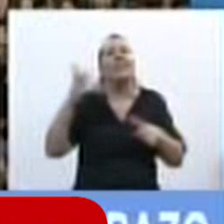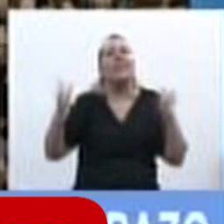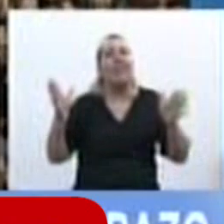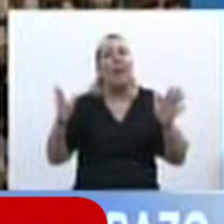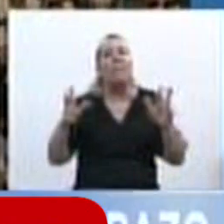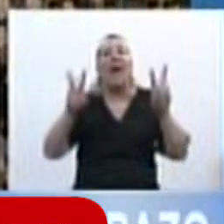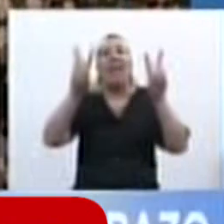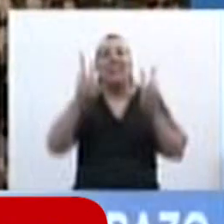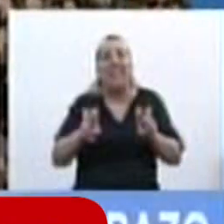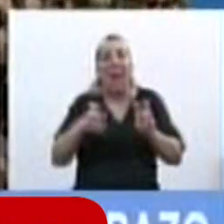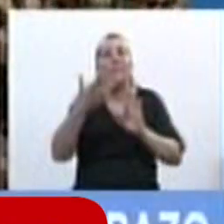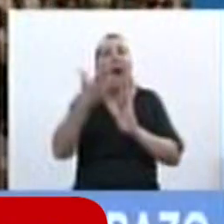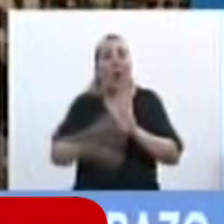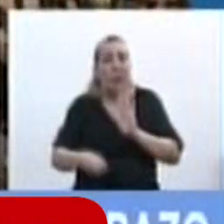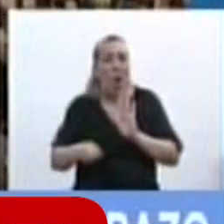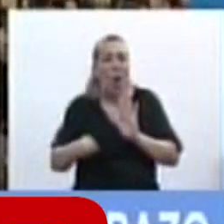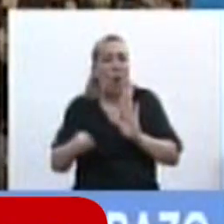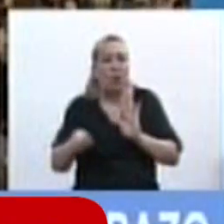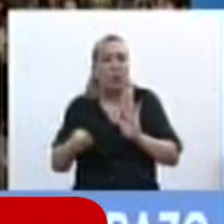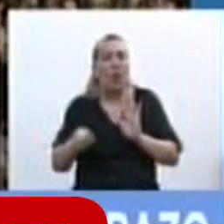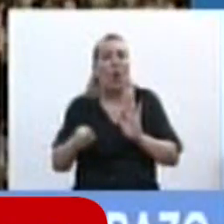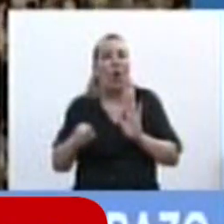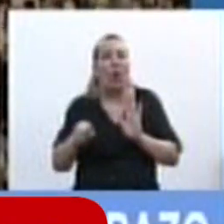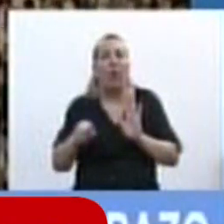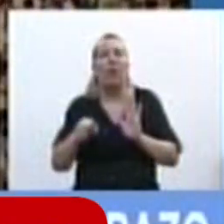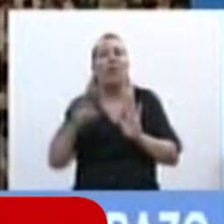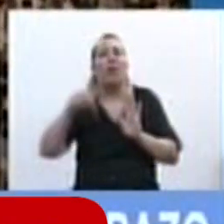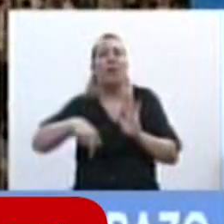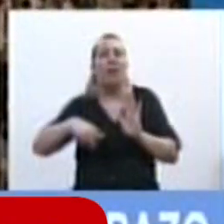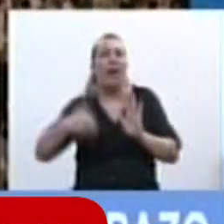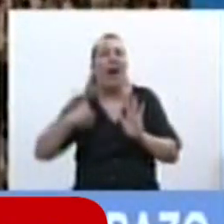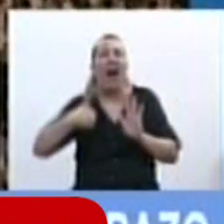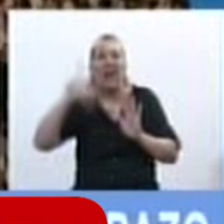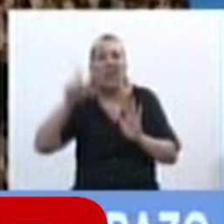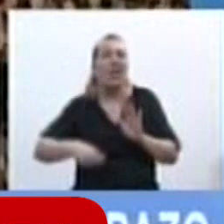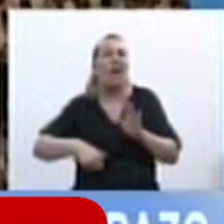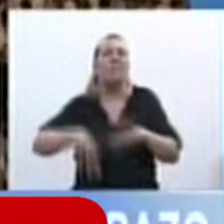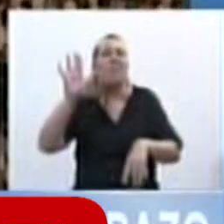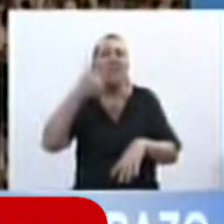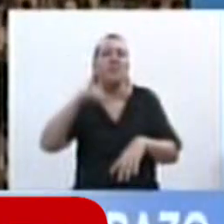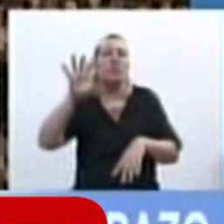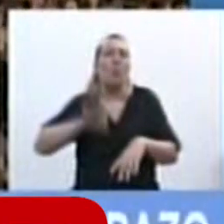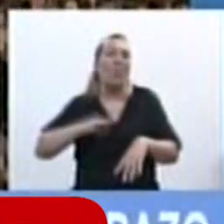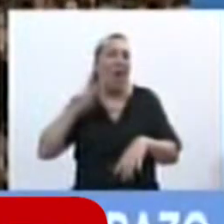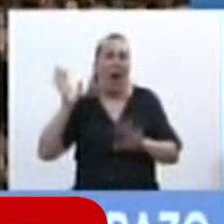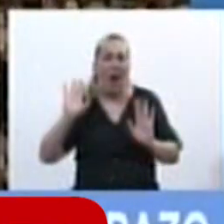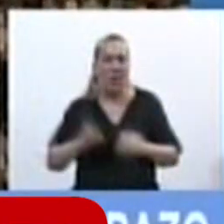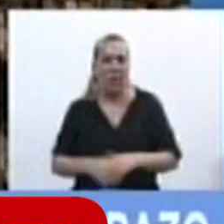tema del aborto es un tema que en la Argentina tiene más de un siglo y medio, casi más de un siglo.